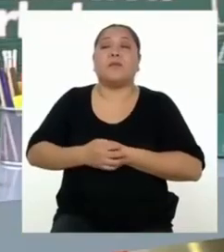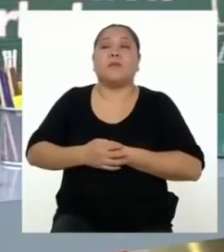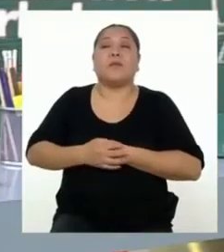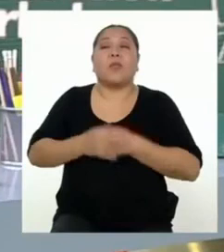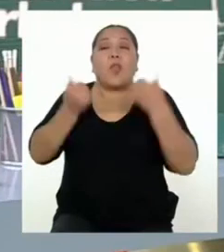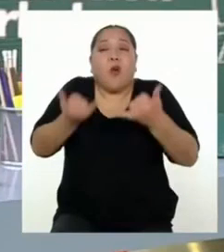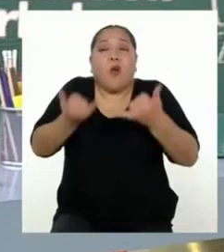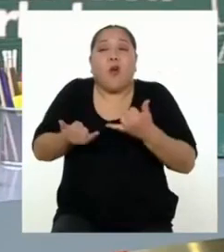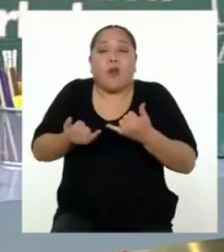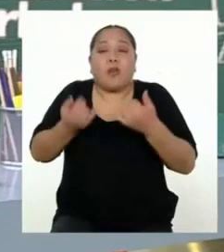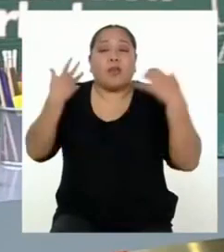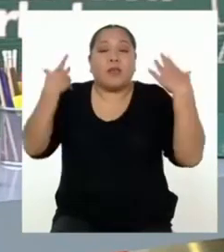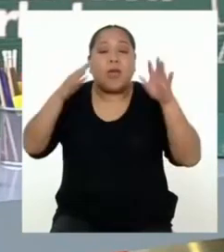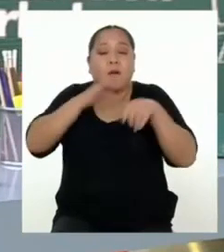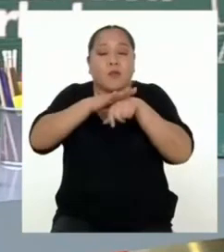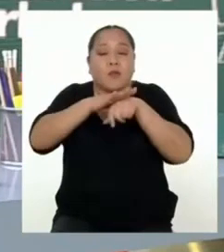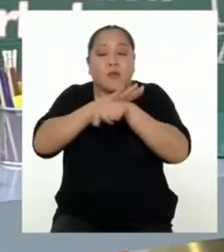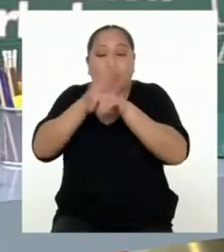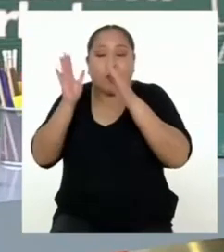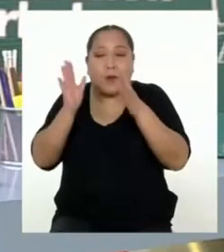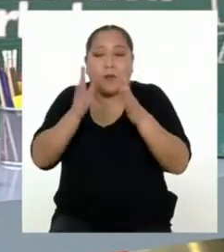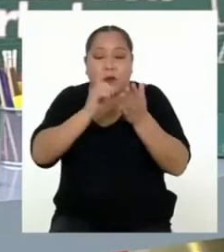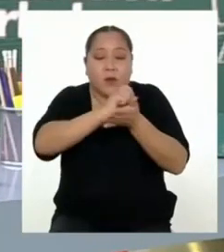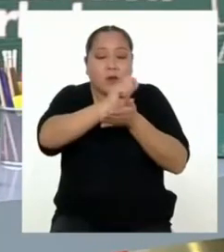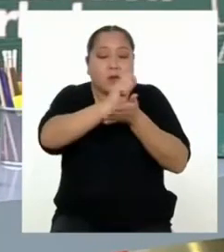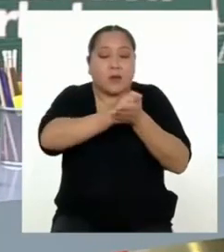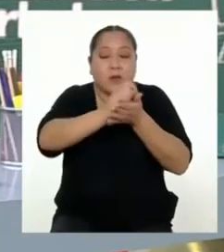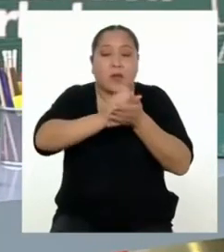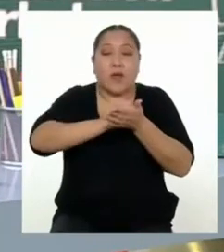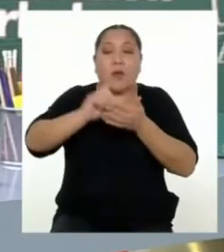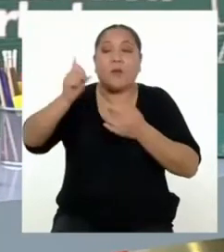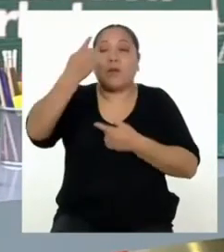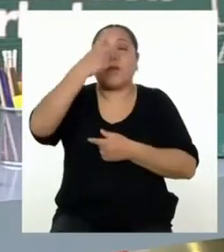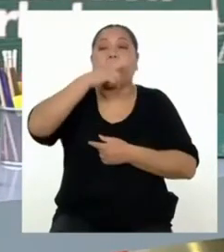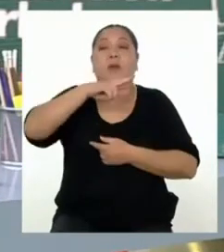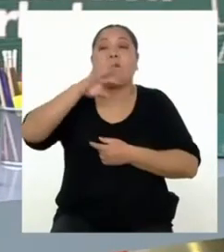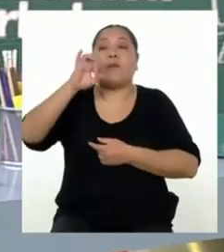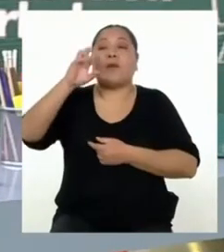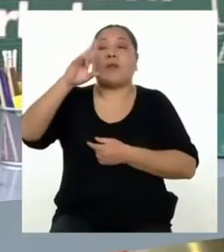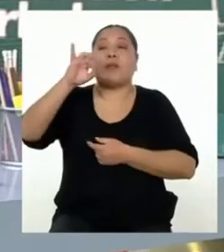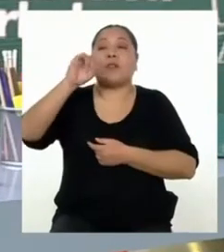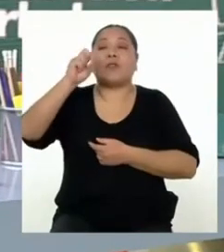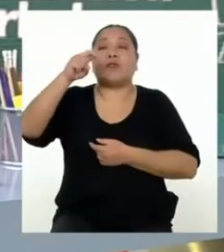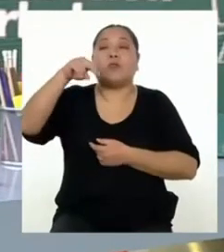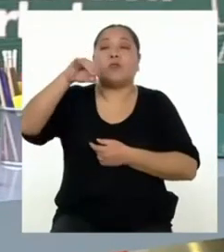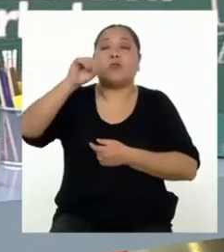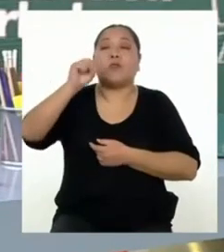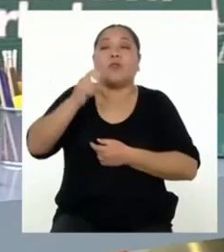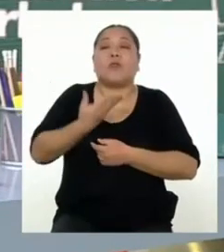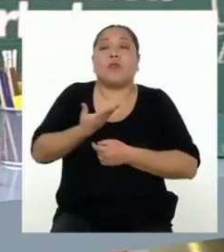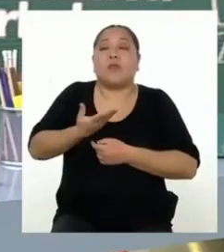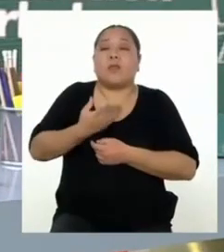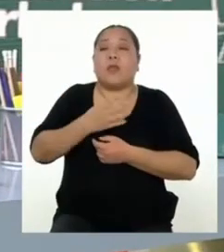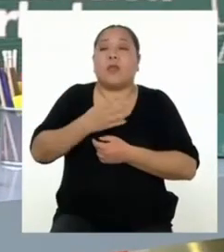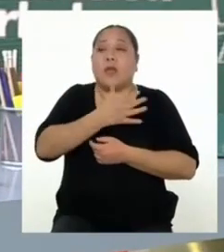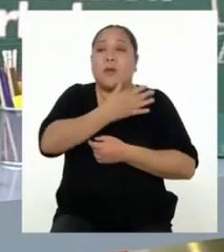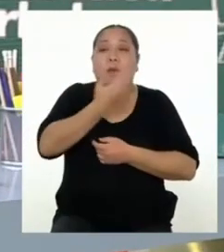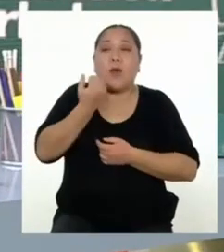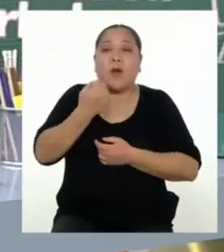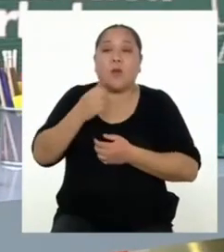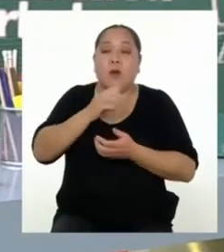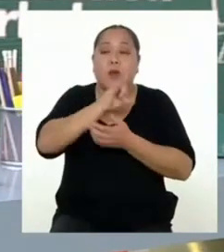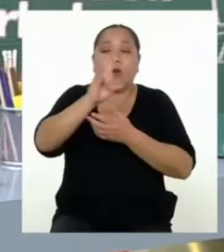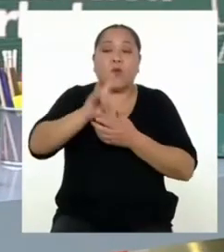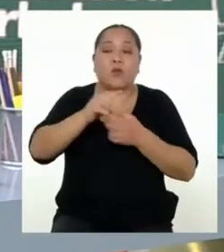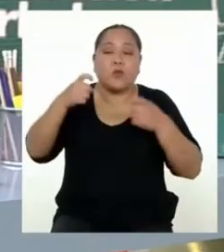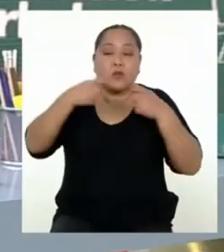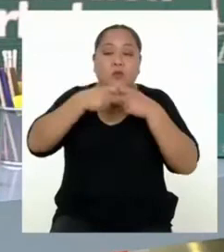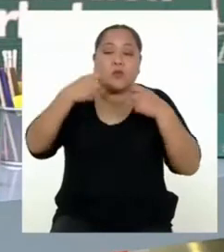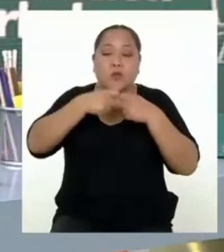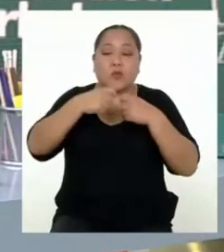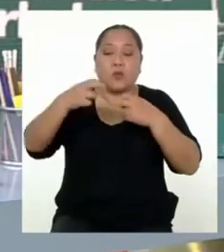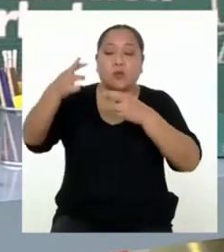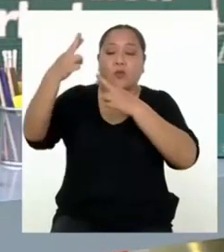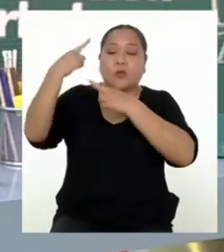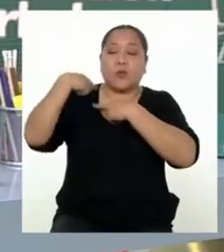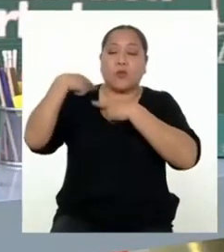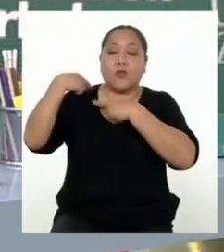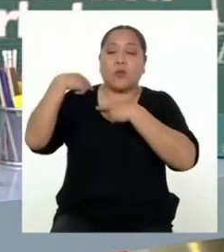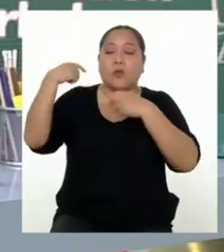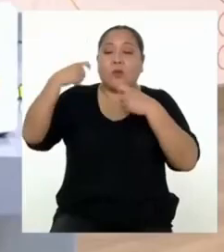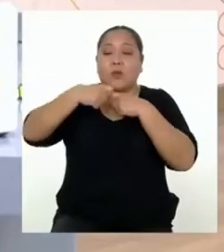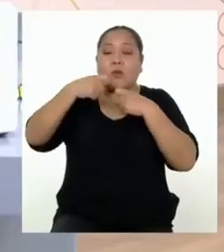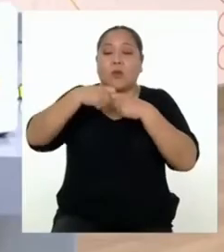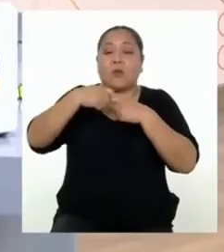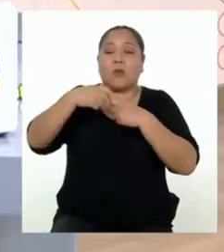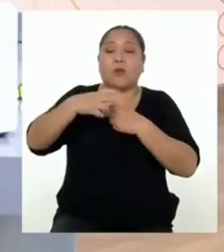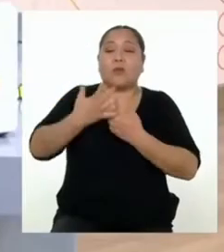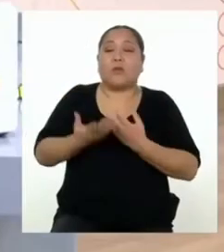El día de hoy hemos planificado y escrito la primera versión de una propuesta de mejora para el consumo responsable de la energía eléctrica